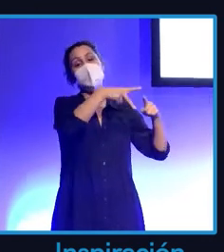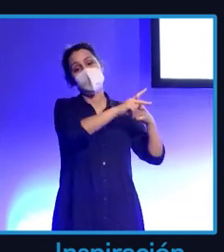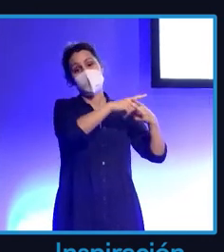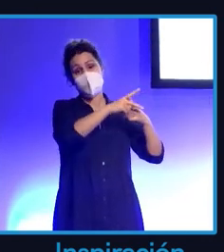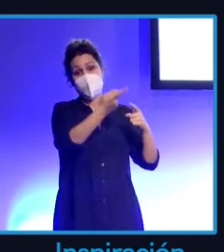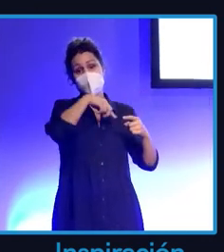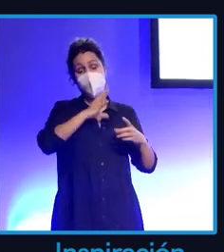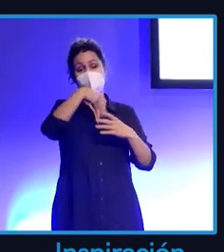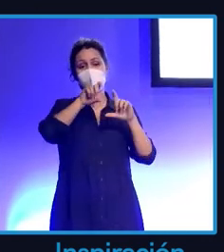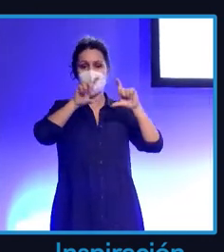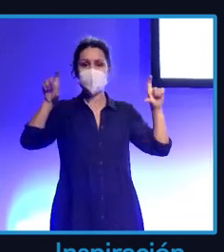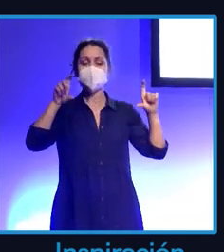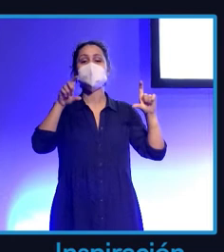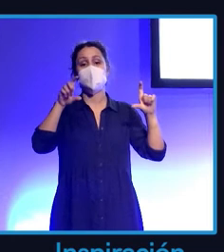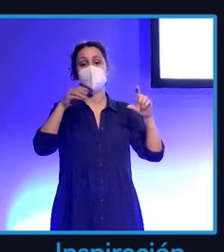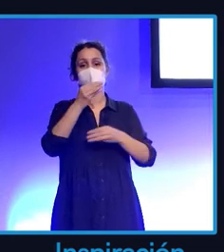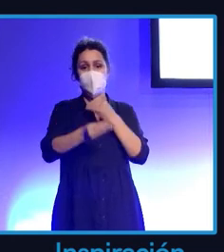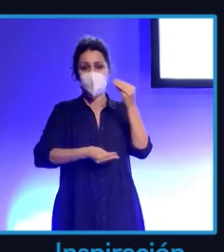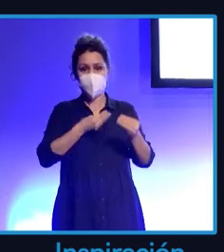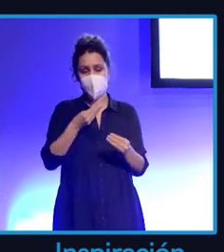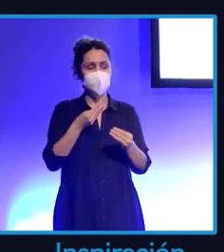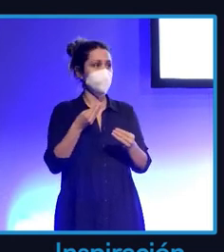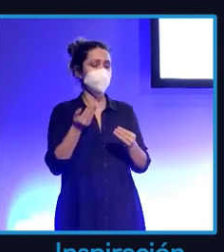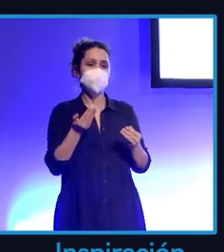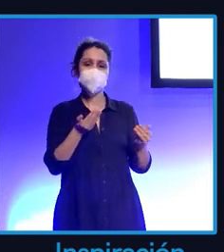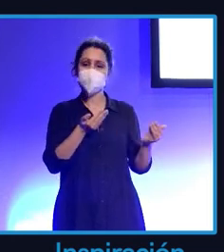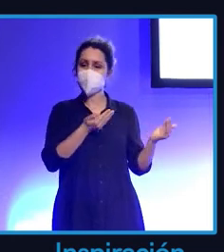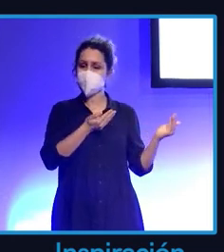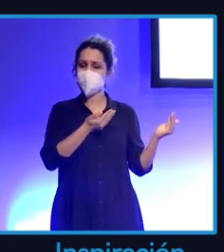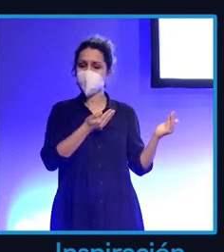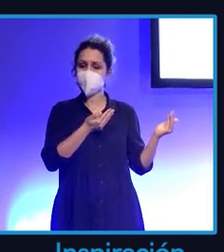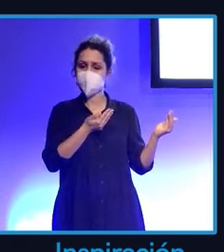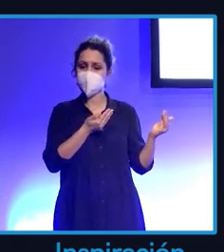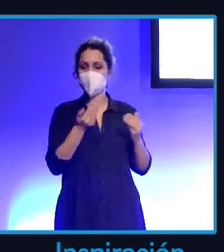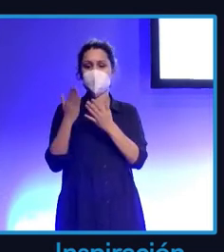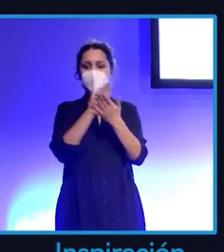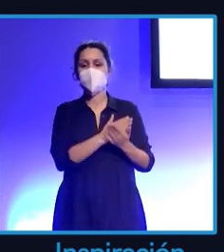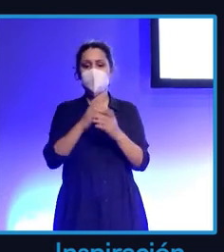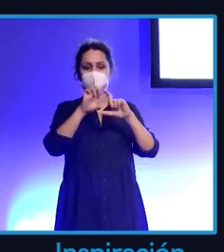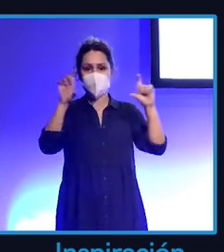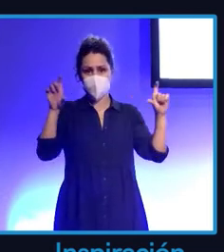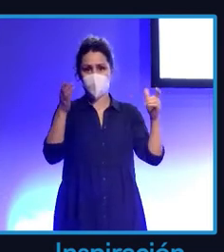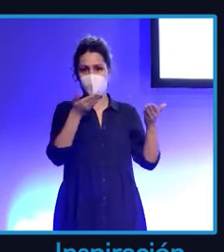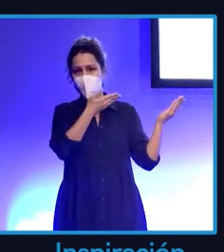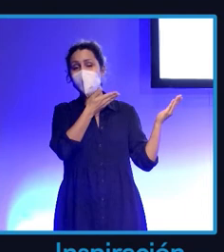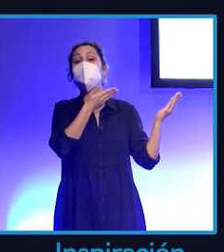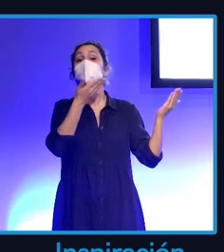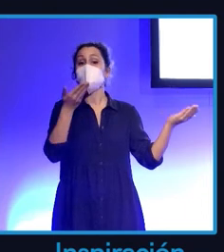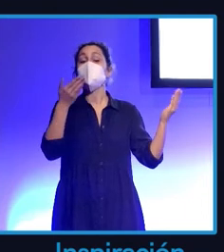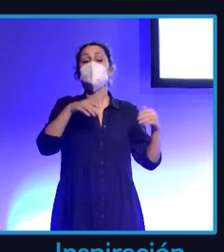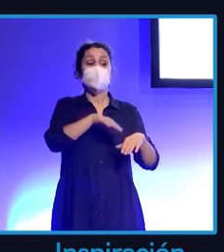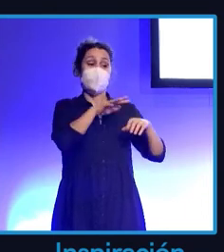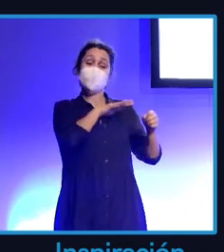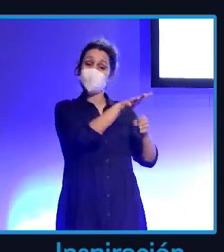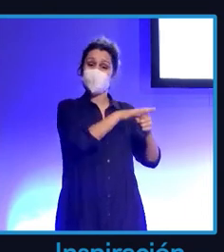en mi agencia, en DPC Studio o como queráis llamarla, me vale cualquier cosa, sobre una influencer parisina que me